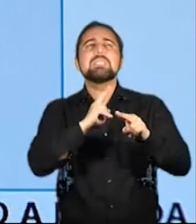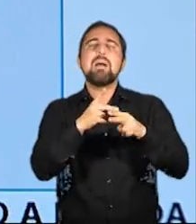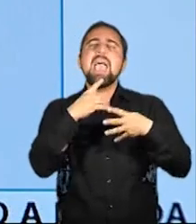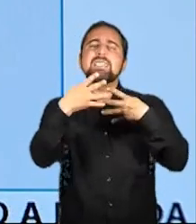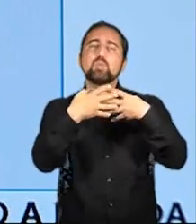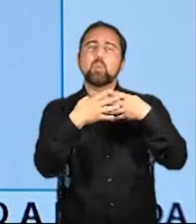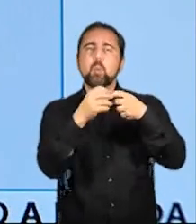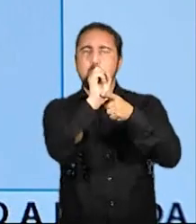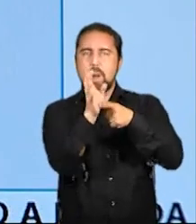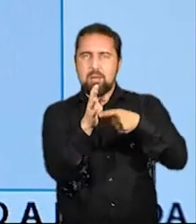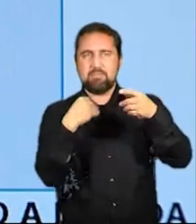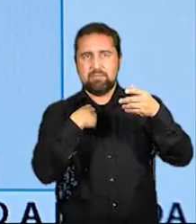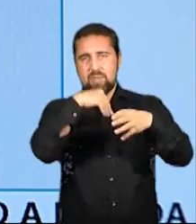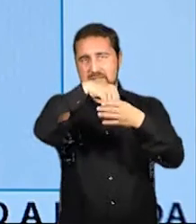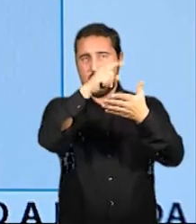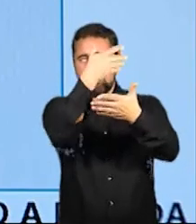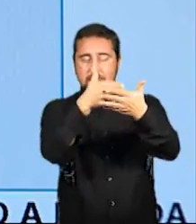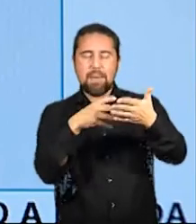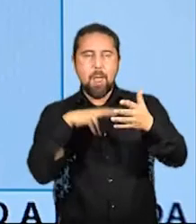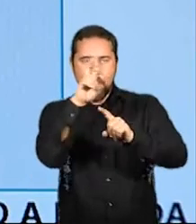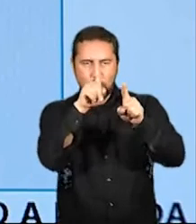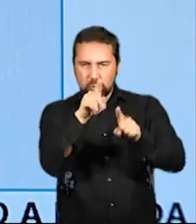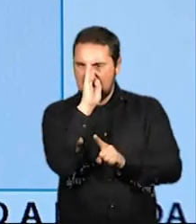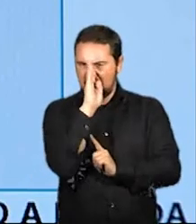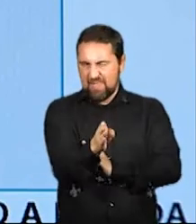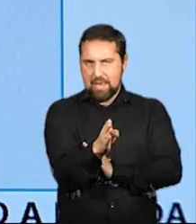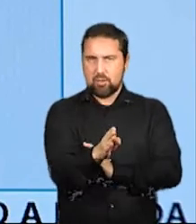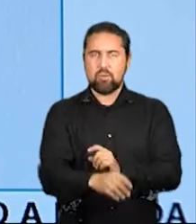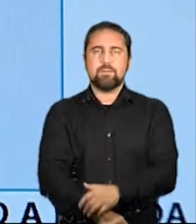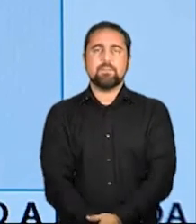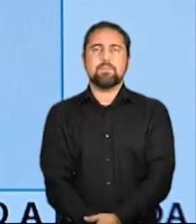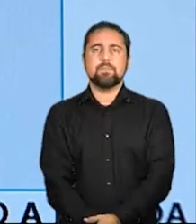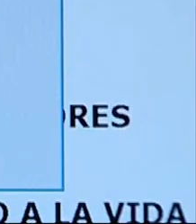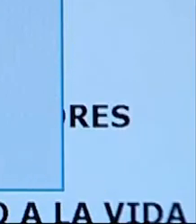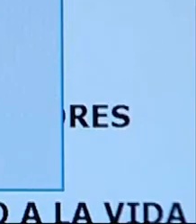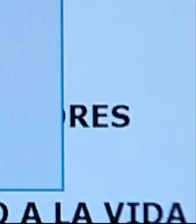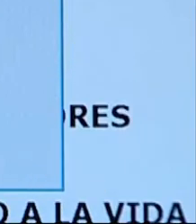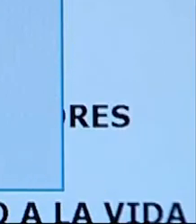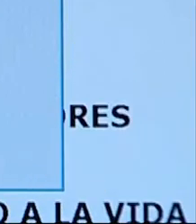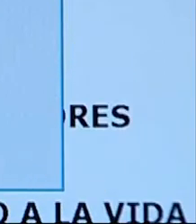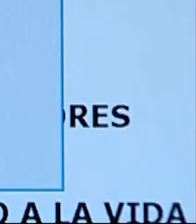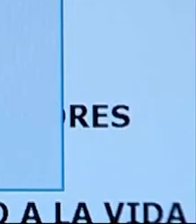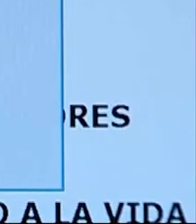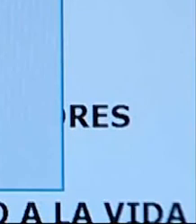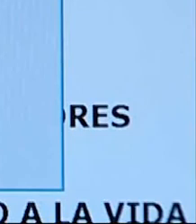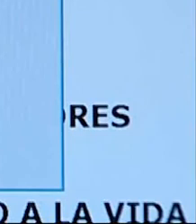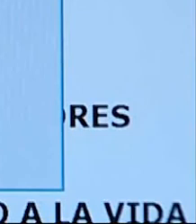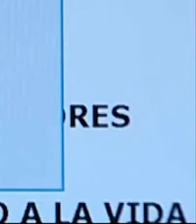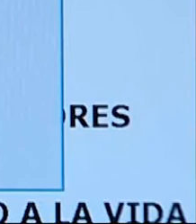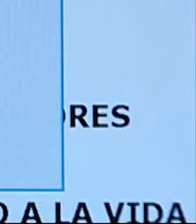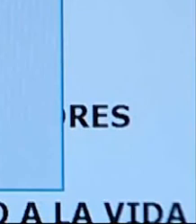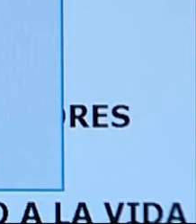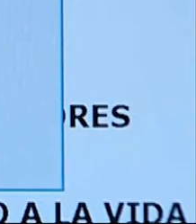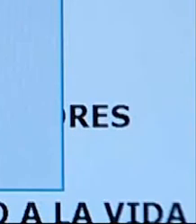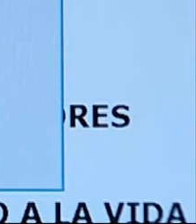para elegir concretamente lo que quieras. El ordenador muestra la lista de encabezados de sección del documento. Elementos de un